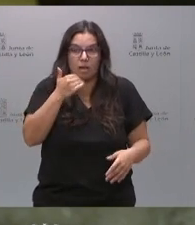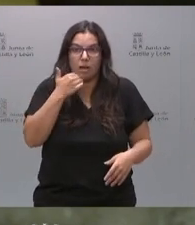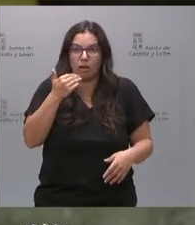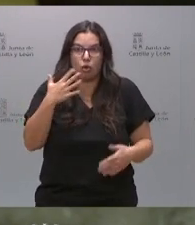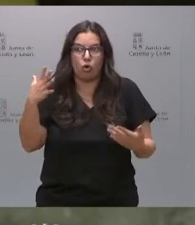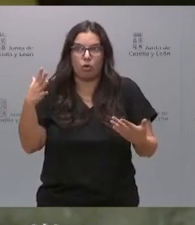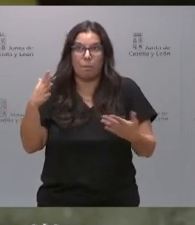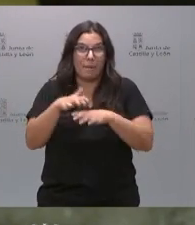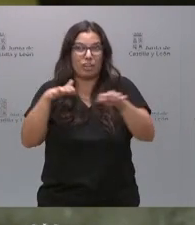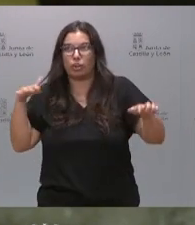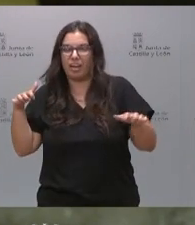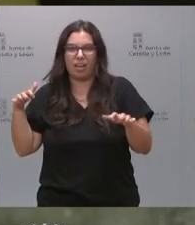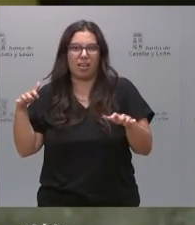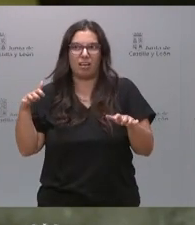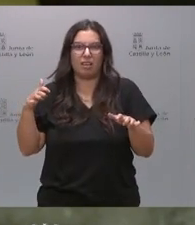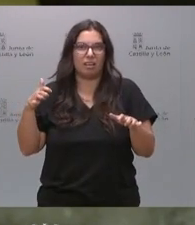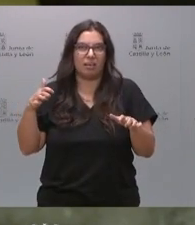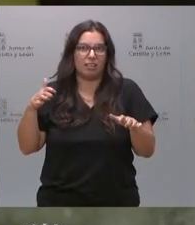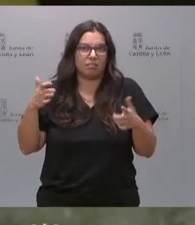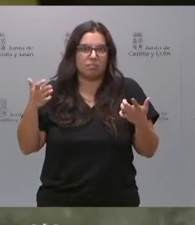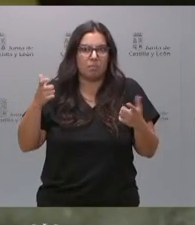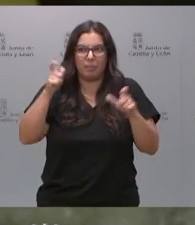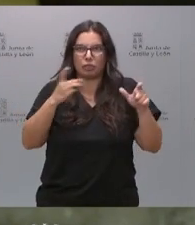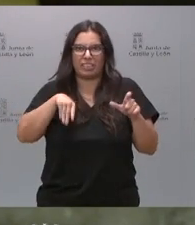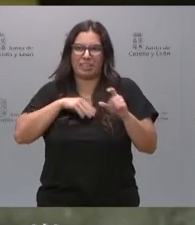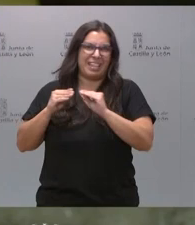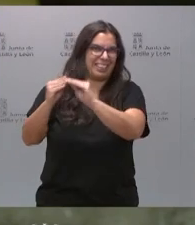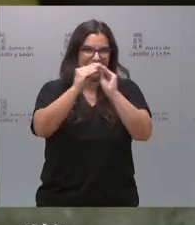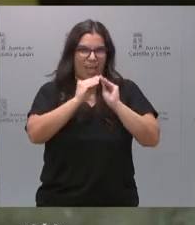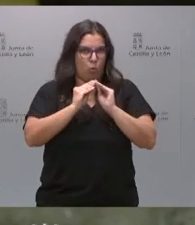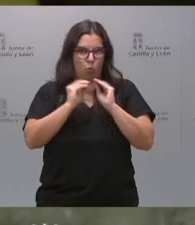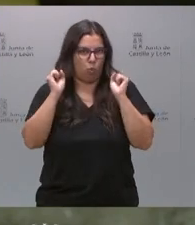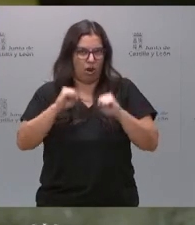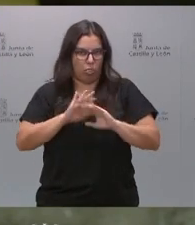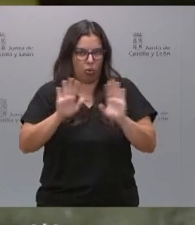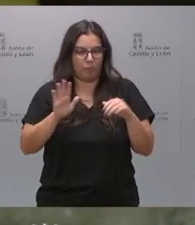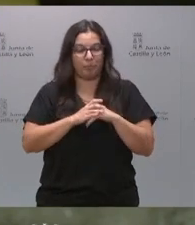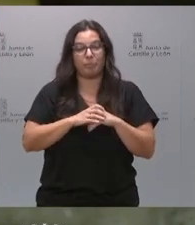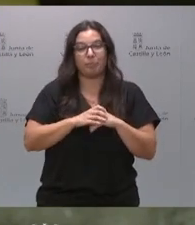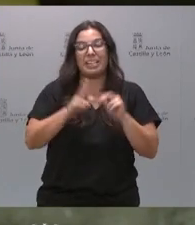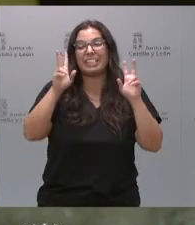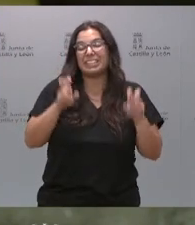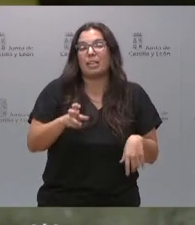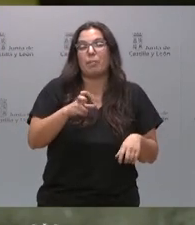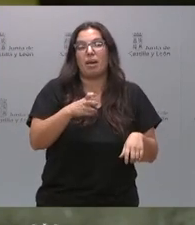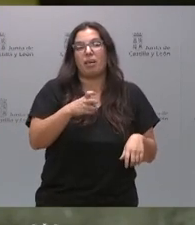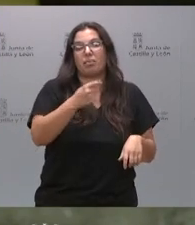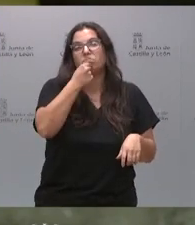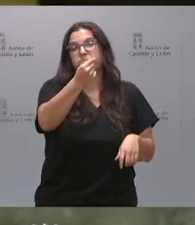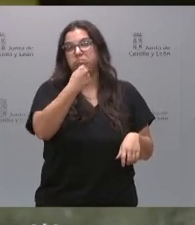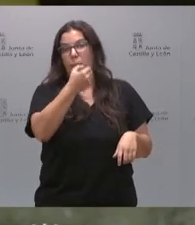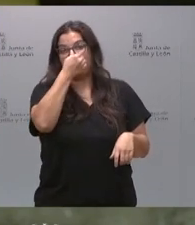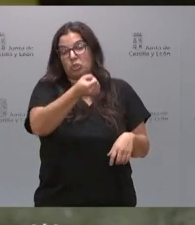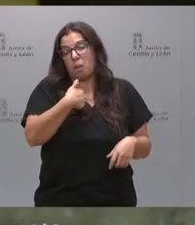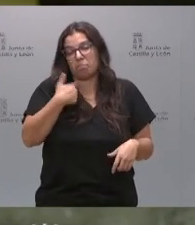coincidimos la inmensa mayoría de los españoles. Respecto de las palabras del Partido Socialista, mire,